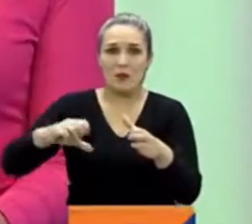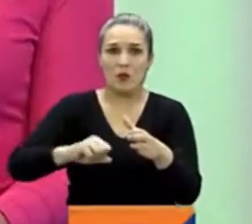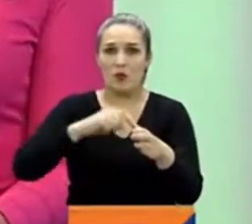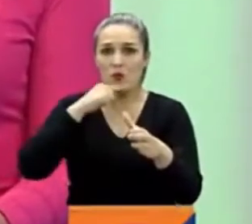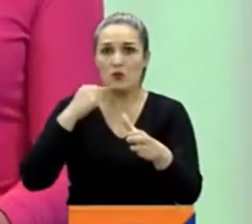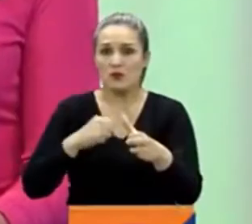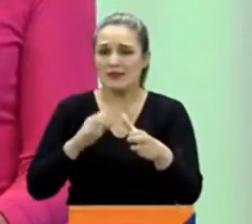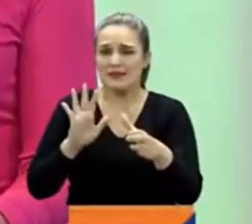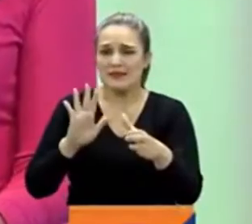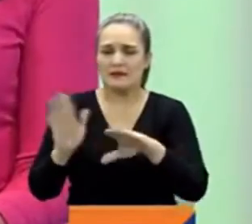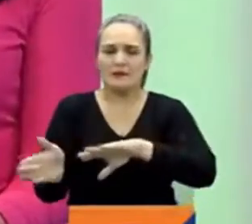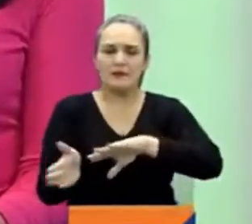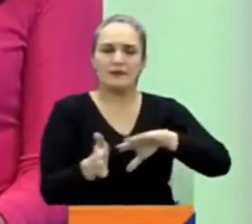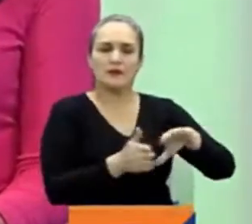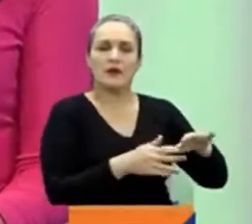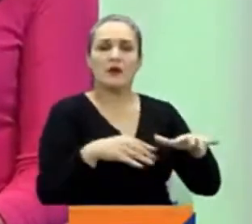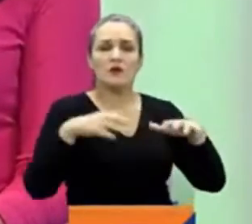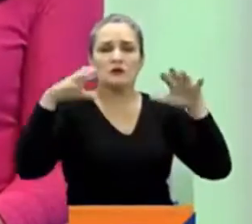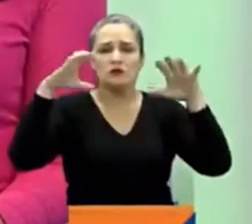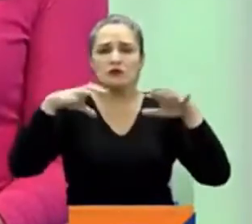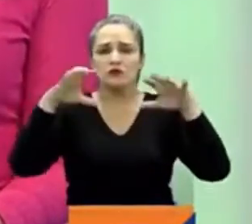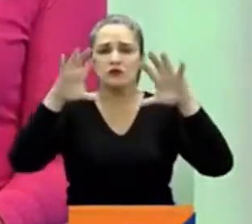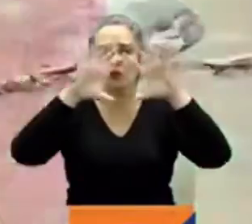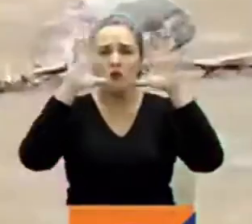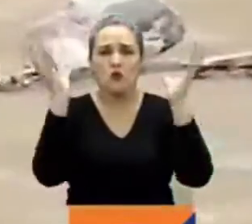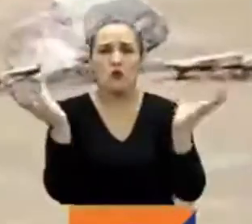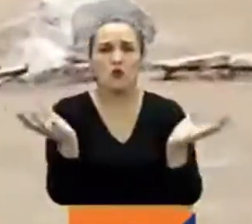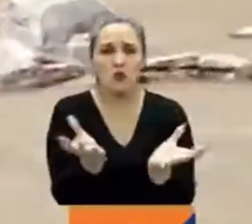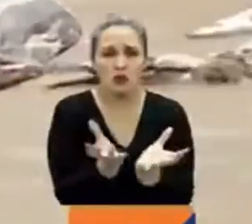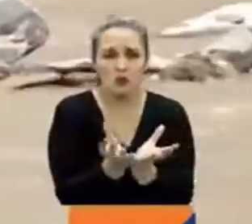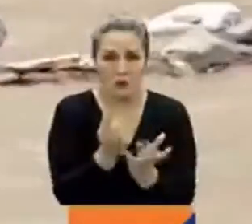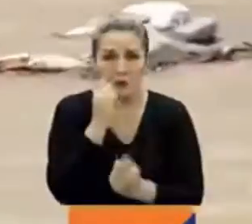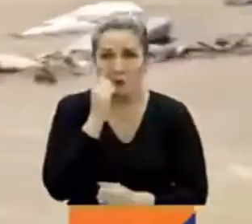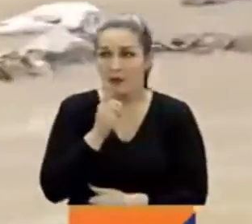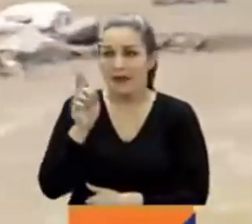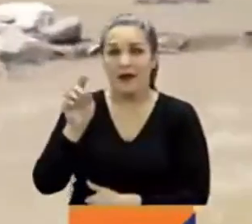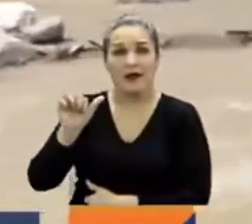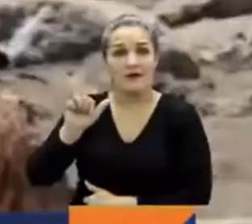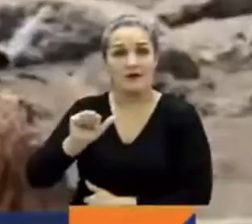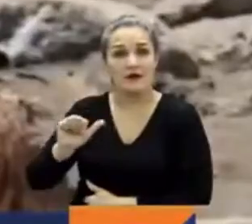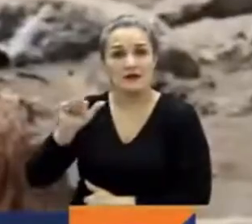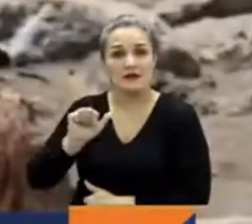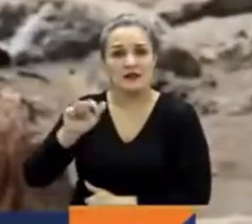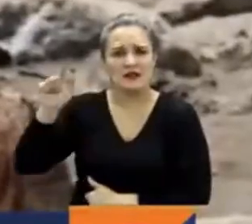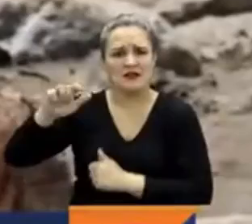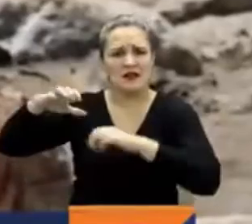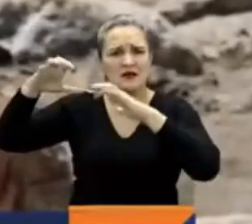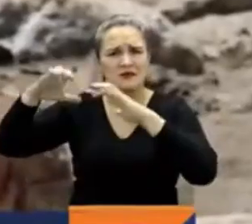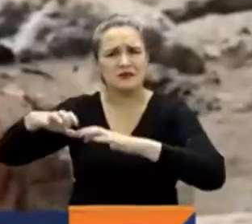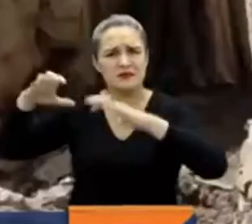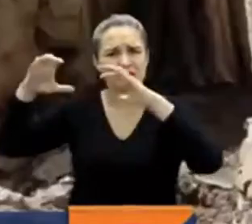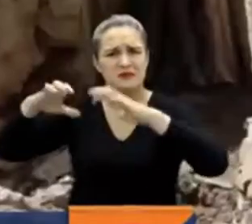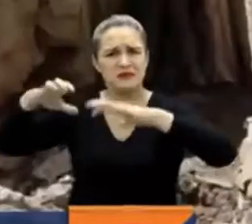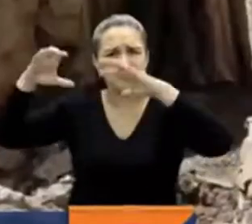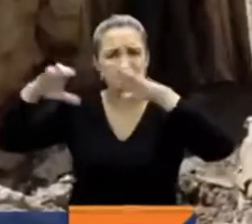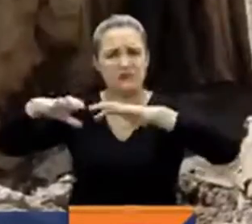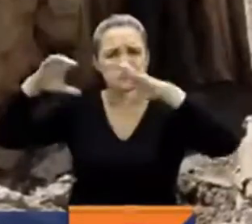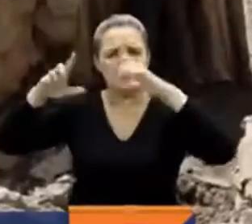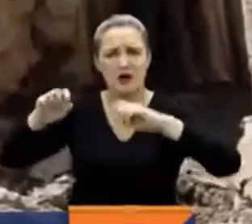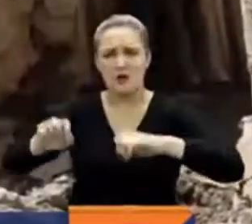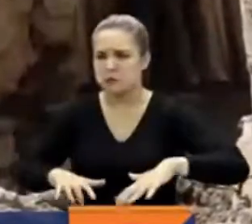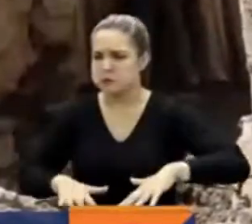en varias partes del mundo, como en Afganistán, donde intensas precipitaciones generaron estas descomunales inundaciones.